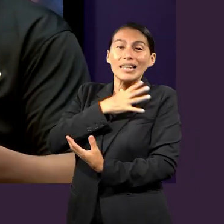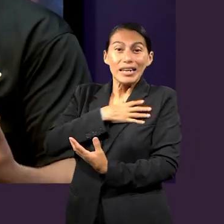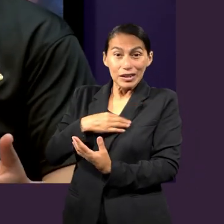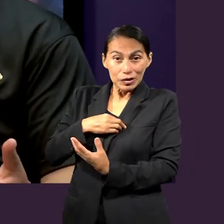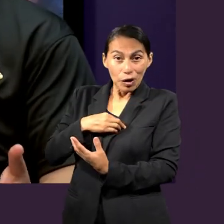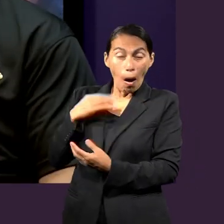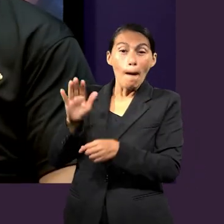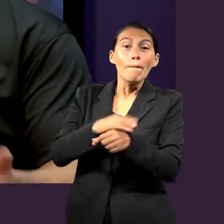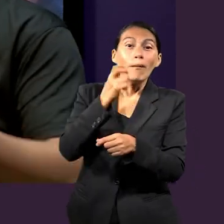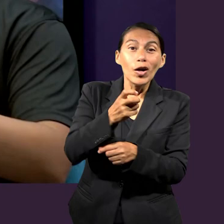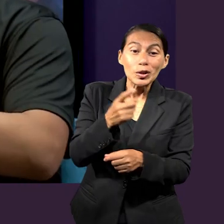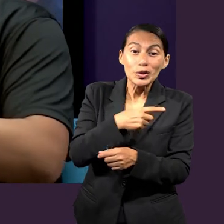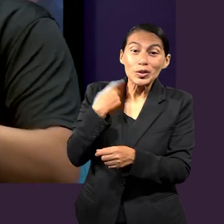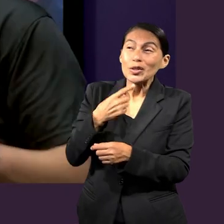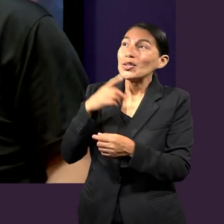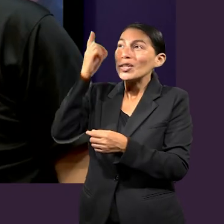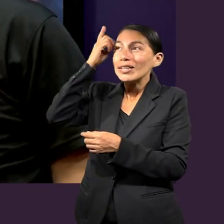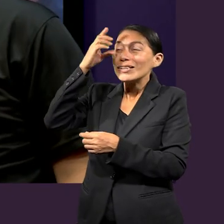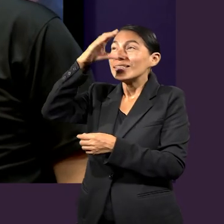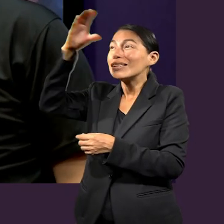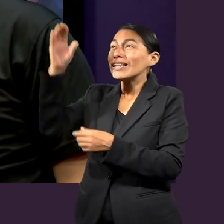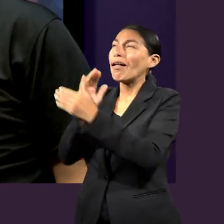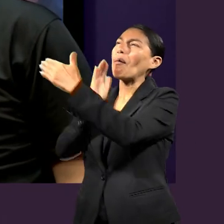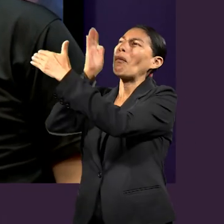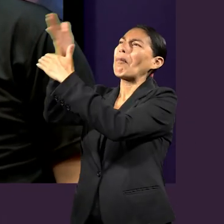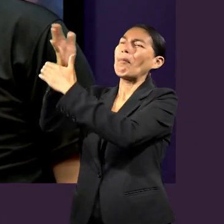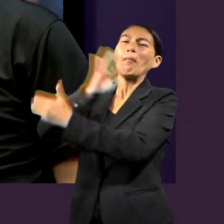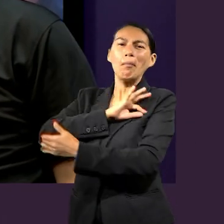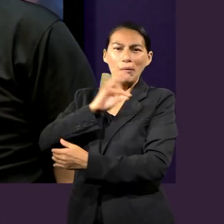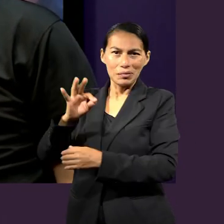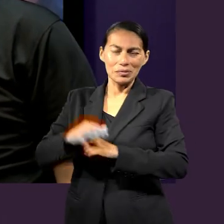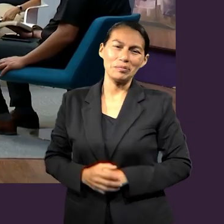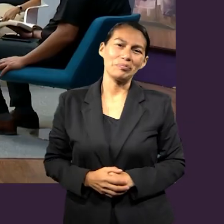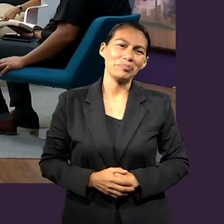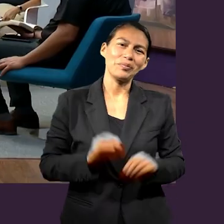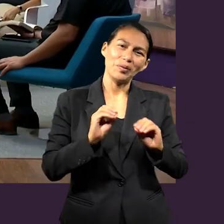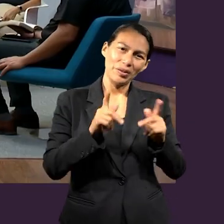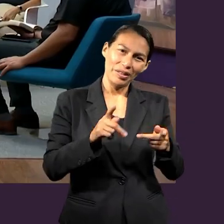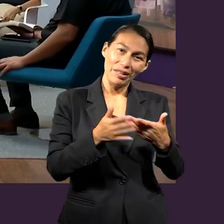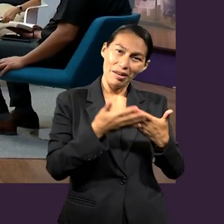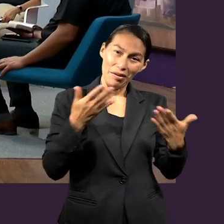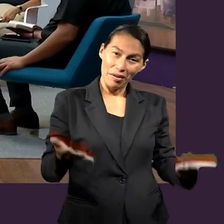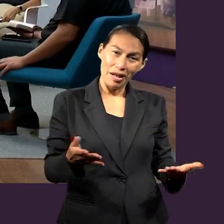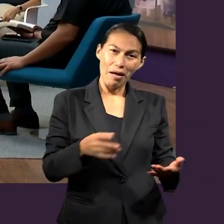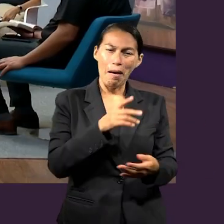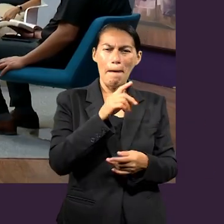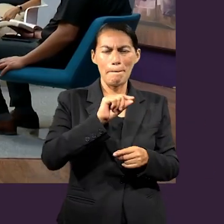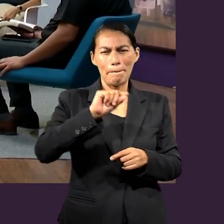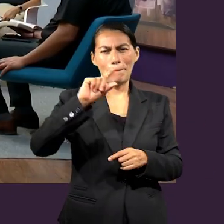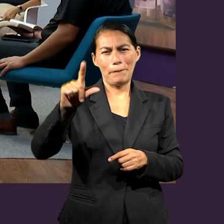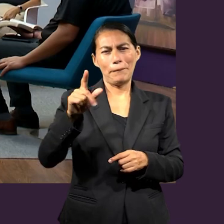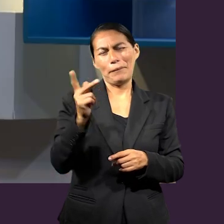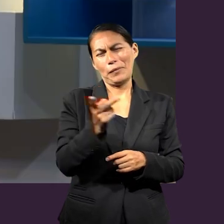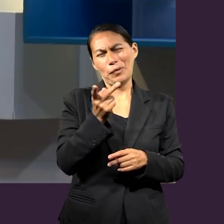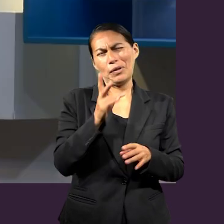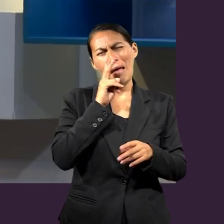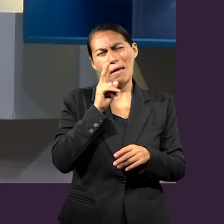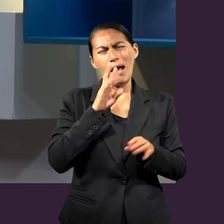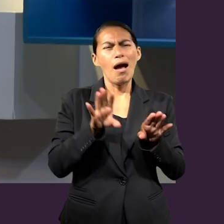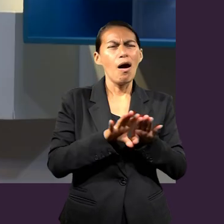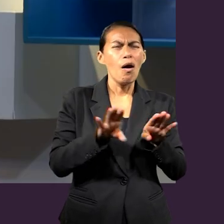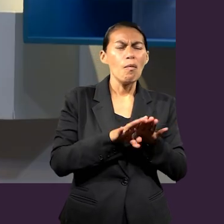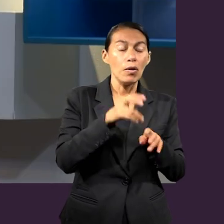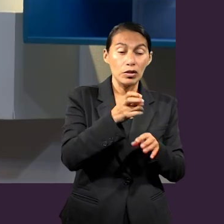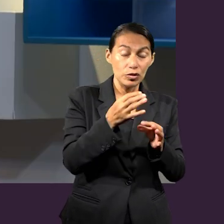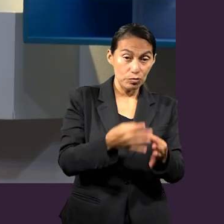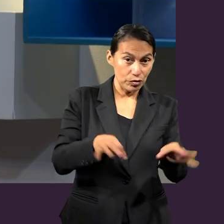herencia, nos llama a sus hijos y es por Él que podemos acceder a esto. Bueno, vamos a la segunda pregunta del experto, a ver cómo el experto